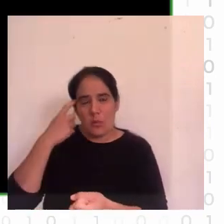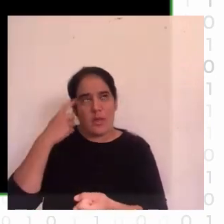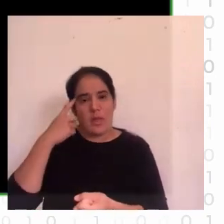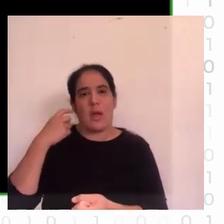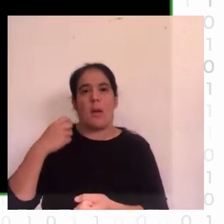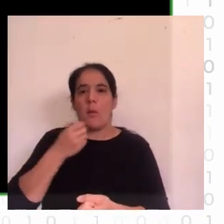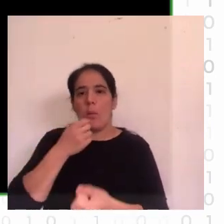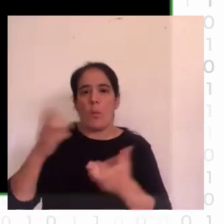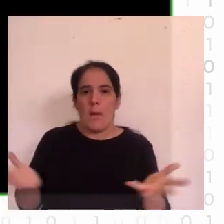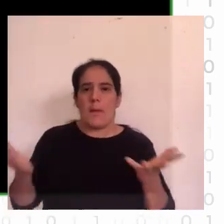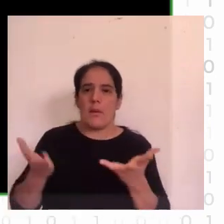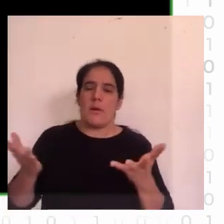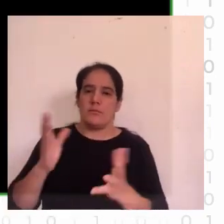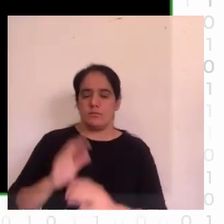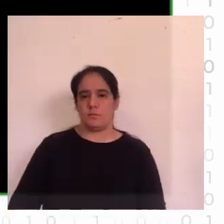cosas